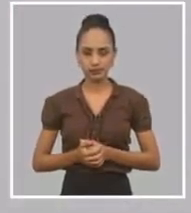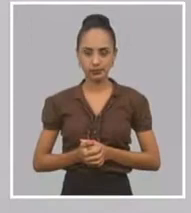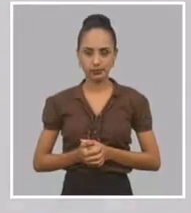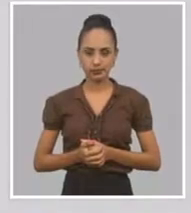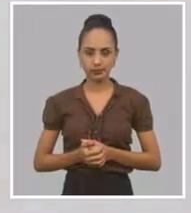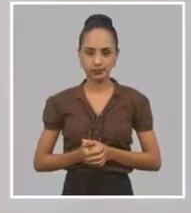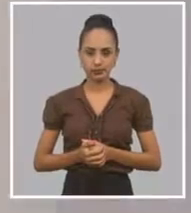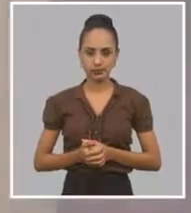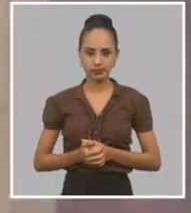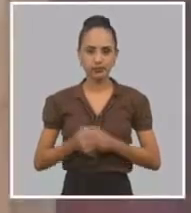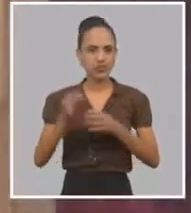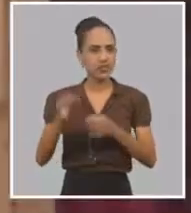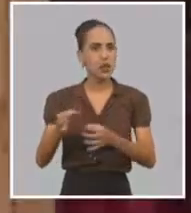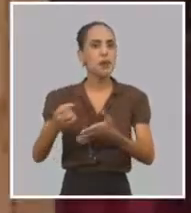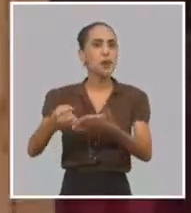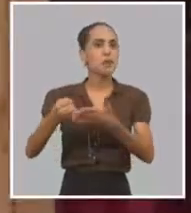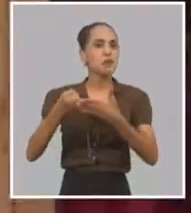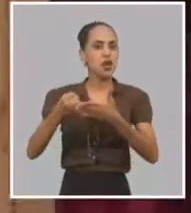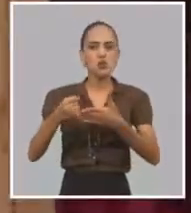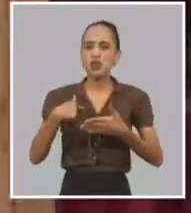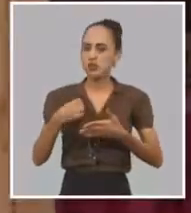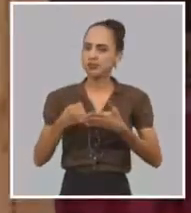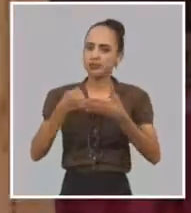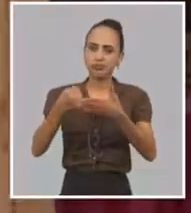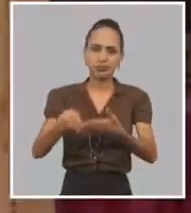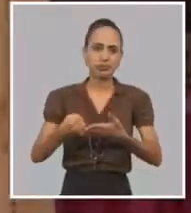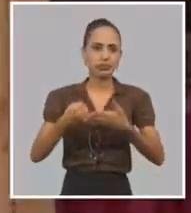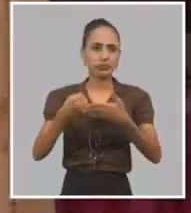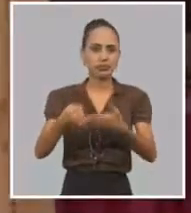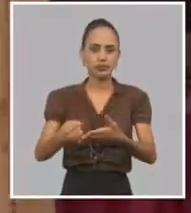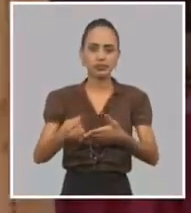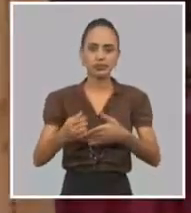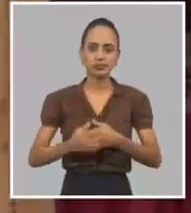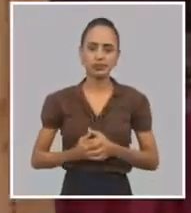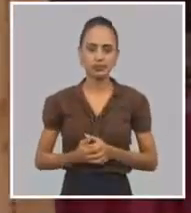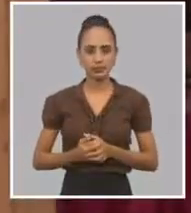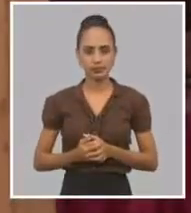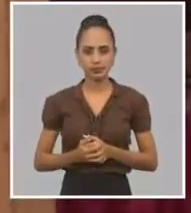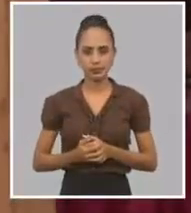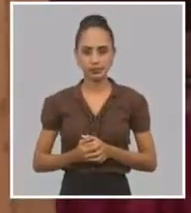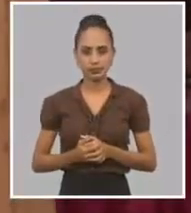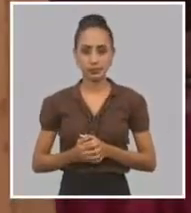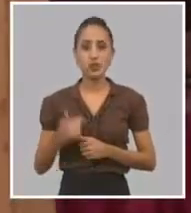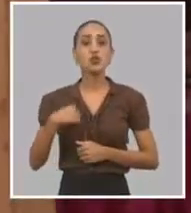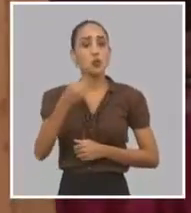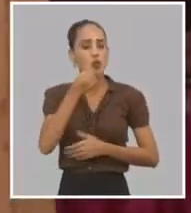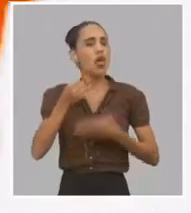mi ayuda, pinta y sea posible.